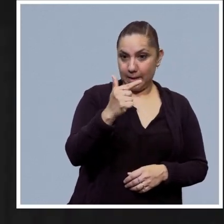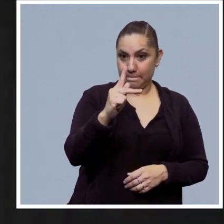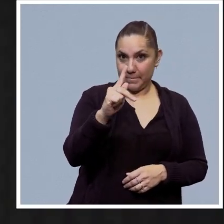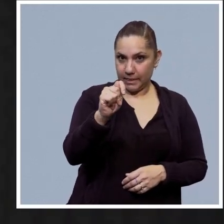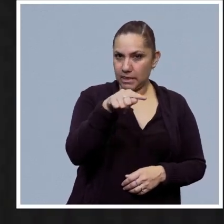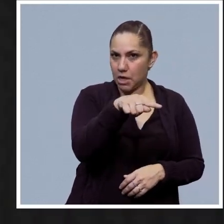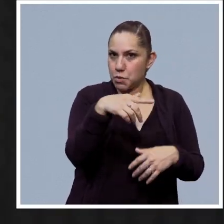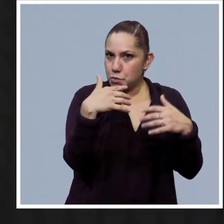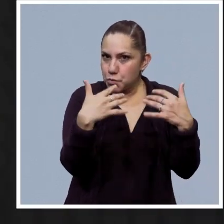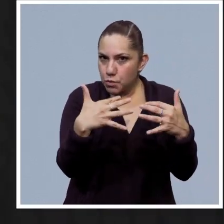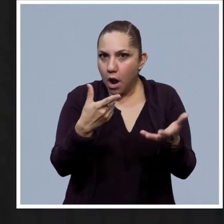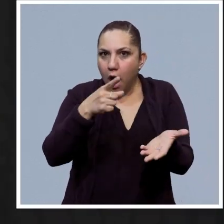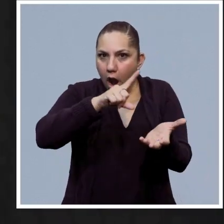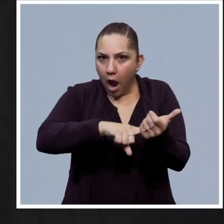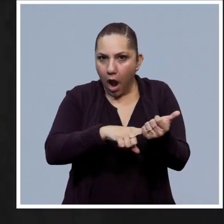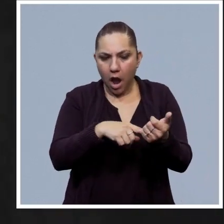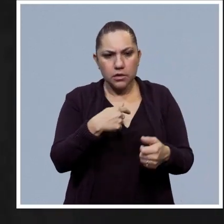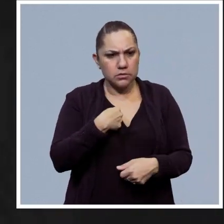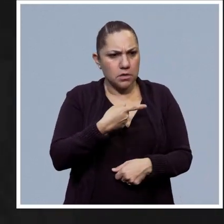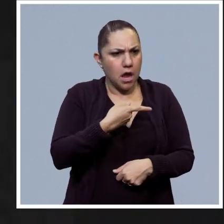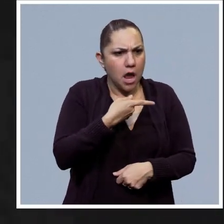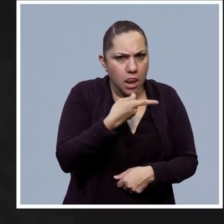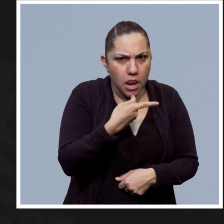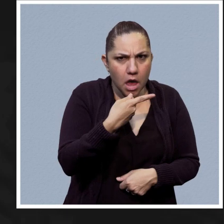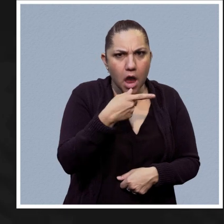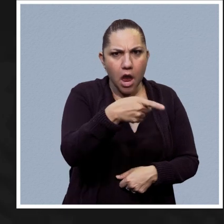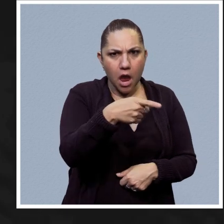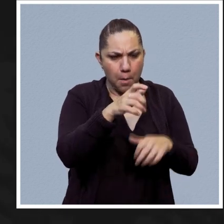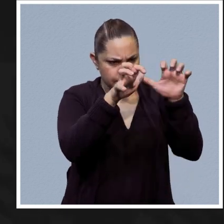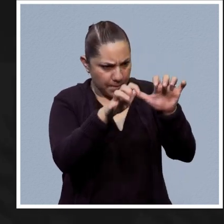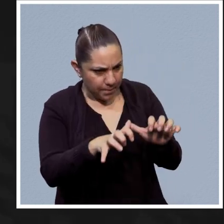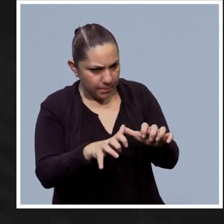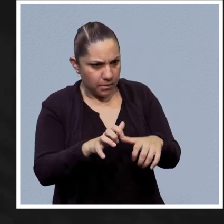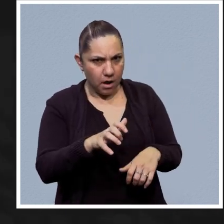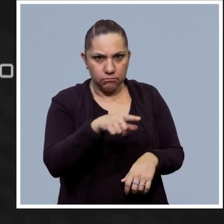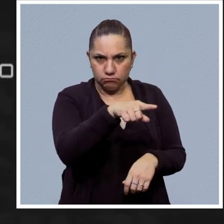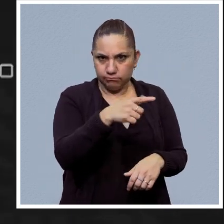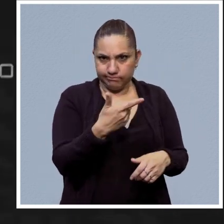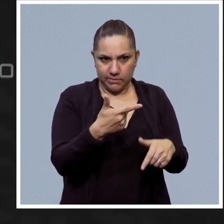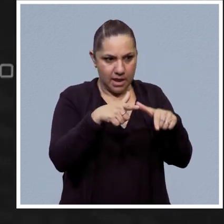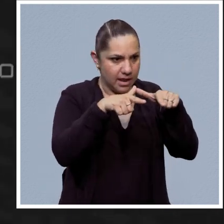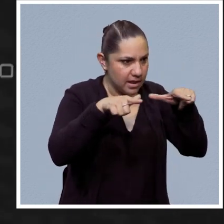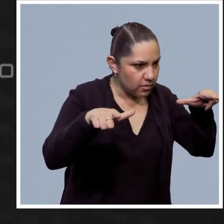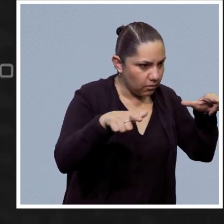en boga y es lo que más nos asombra porque tiene esta parte de inteligencia lingüística.